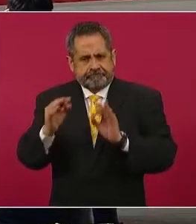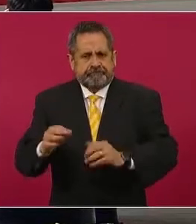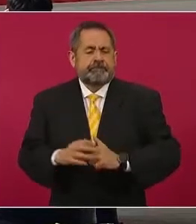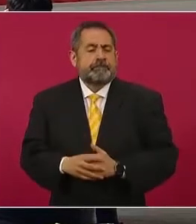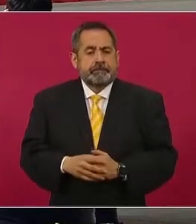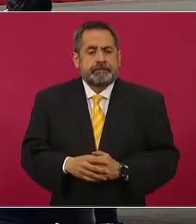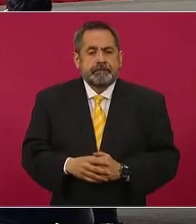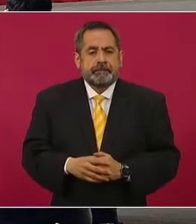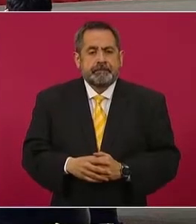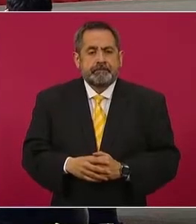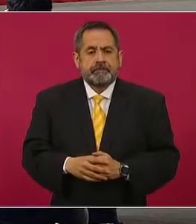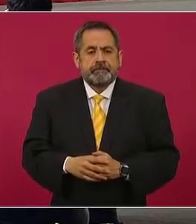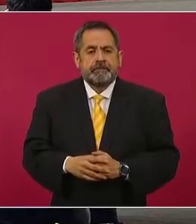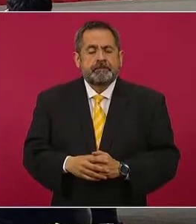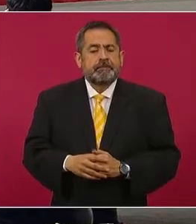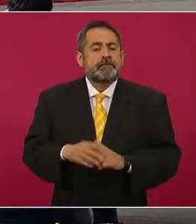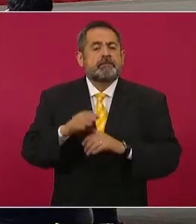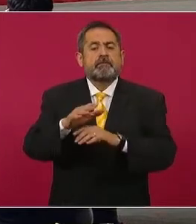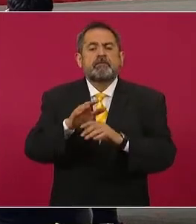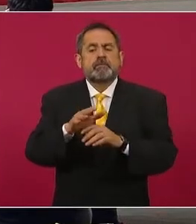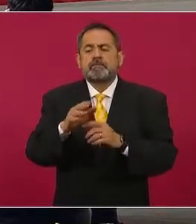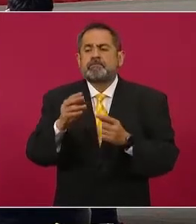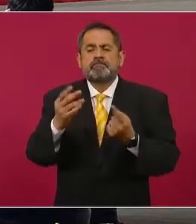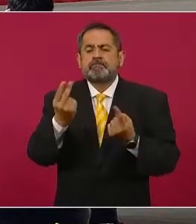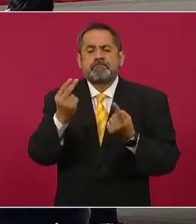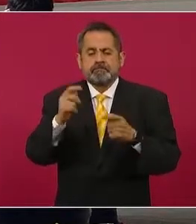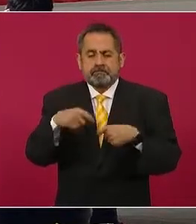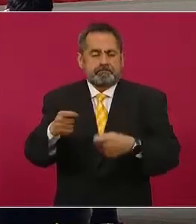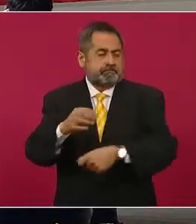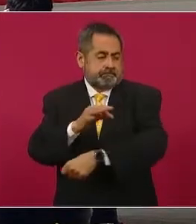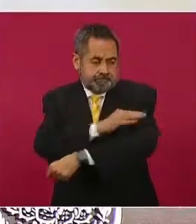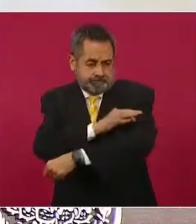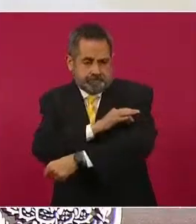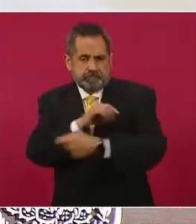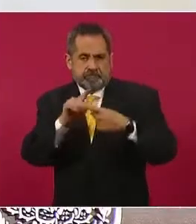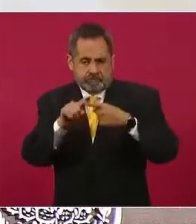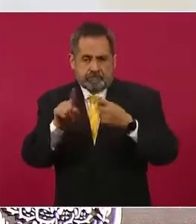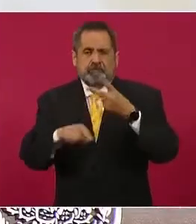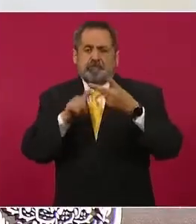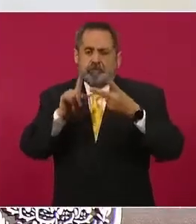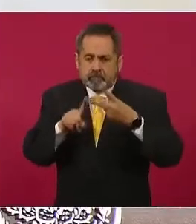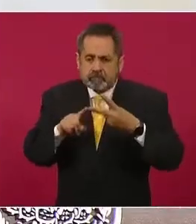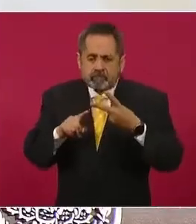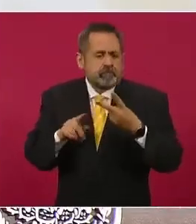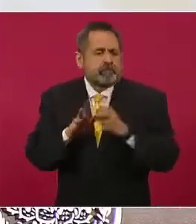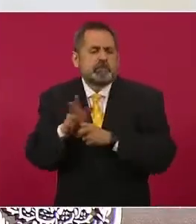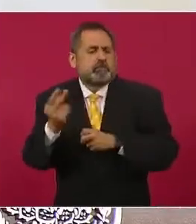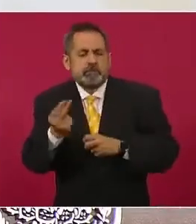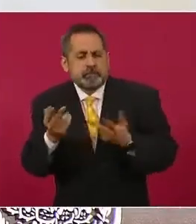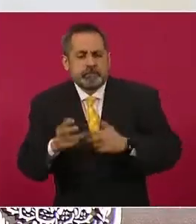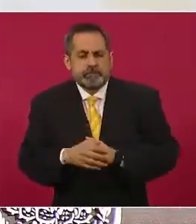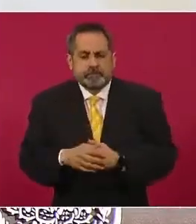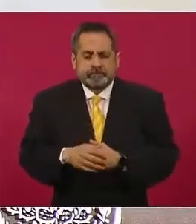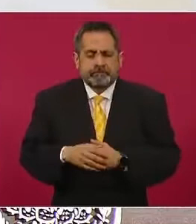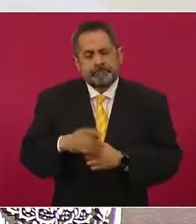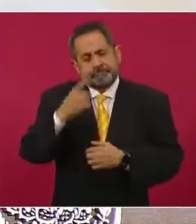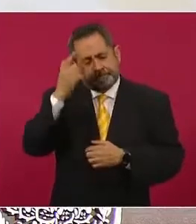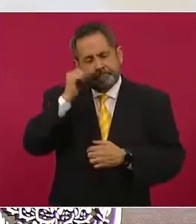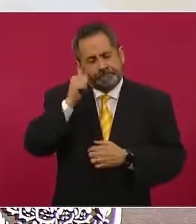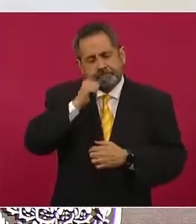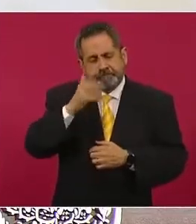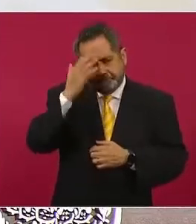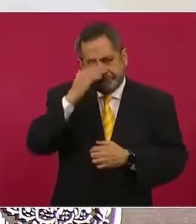En lo que se refiere a los requisitos para el refuerzo de esta vacunación, bueno, se está pidiendo primero la identificación